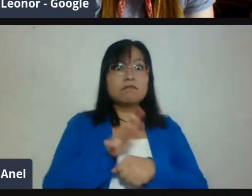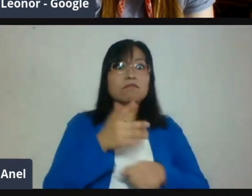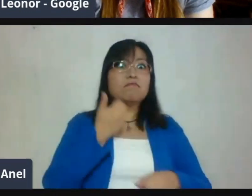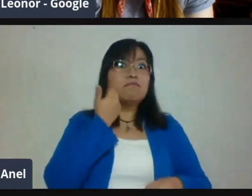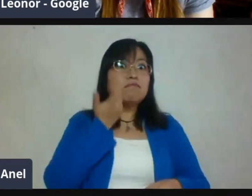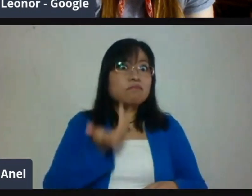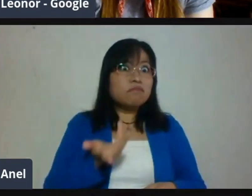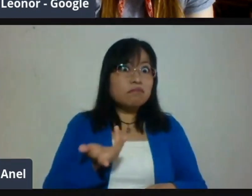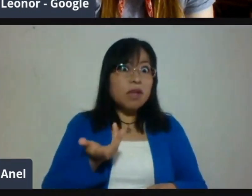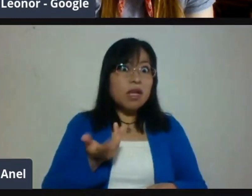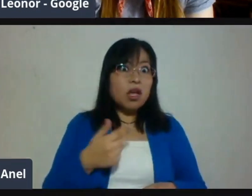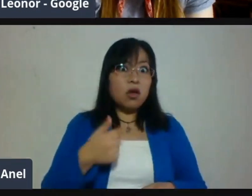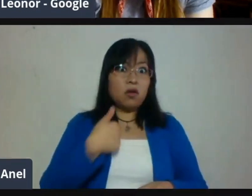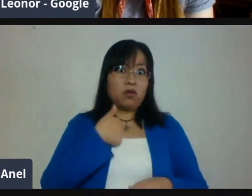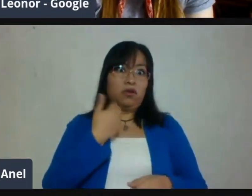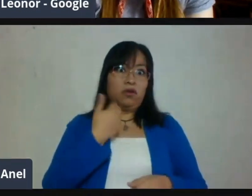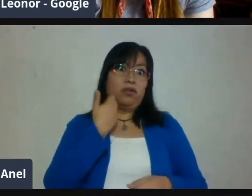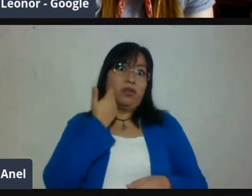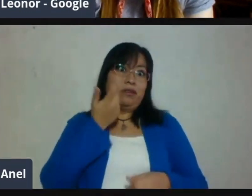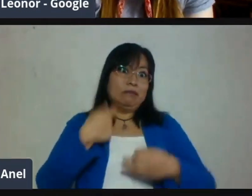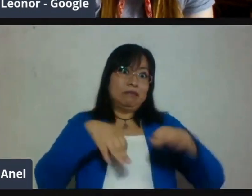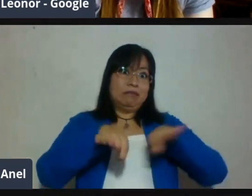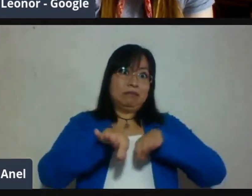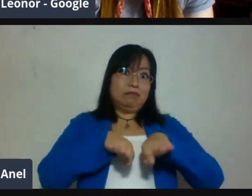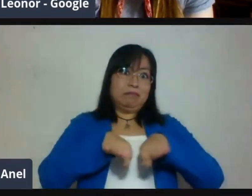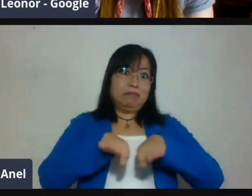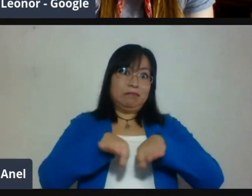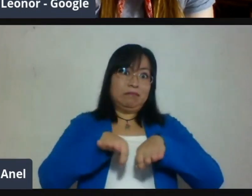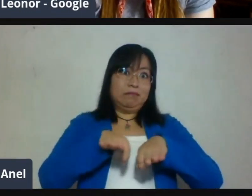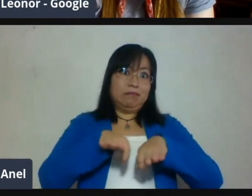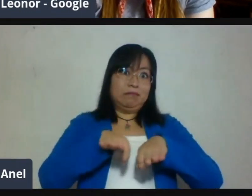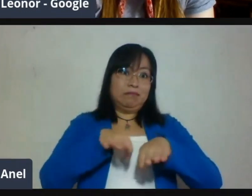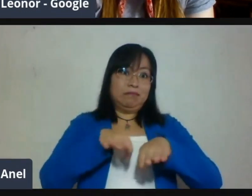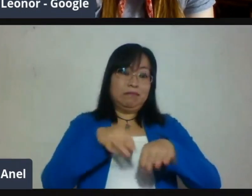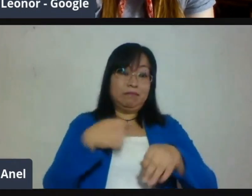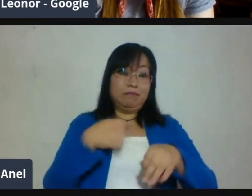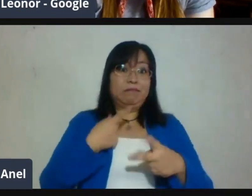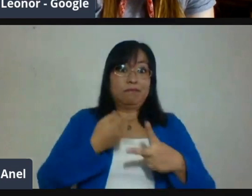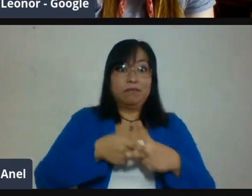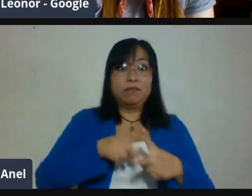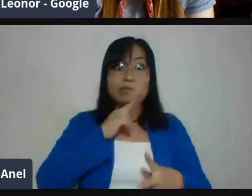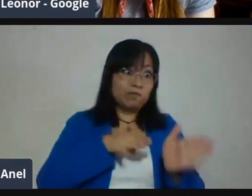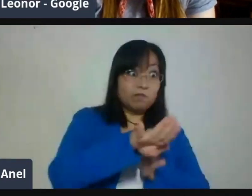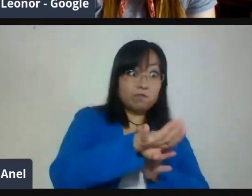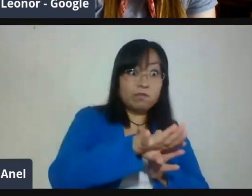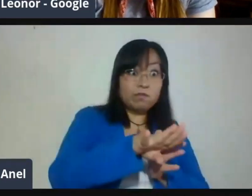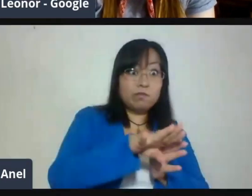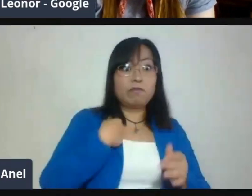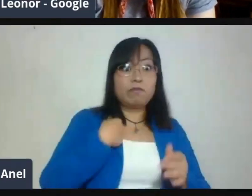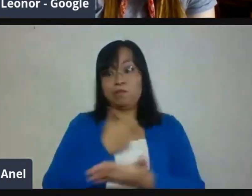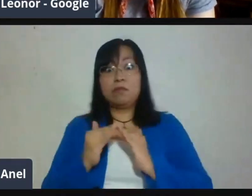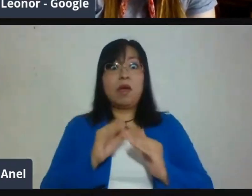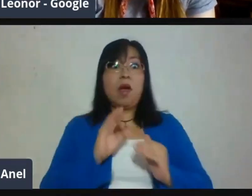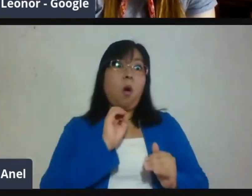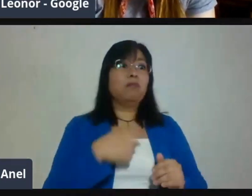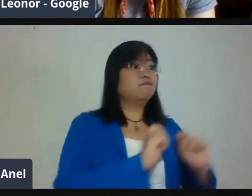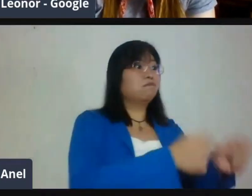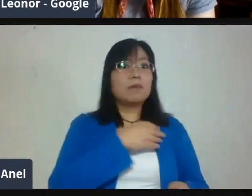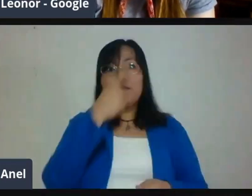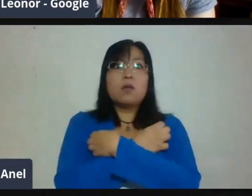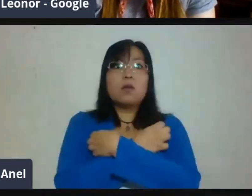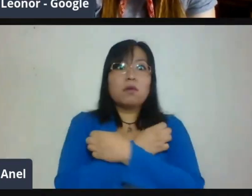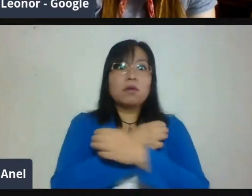trabaje en sus tareas que se le están asignando, ¿no? Entonces, también tenemos que hacer una muy buena reflexión en cuanto al tipo de